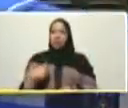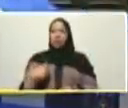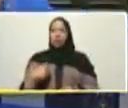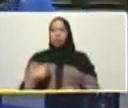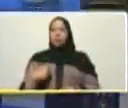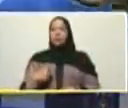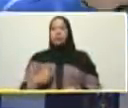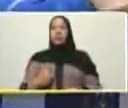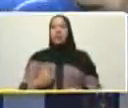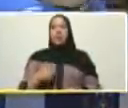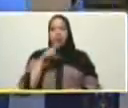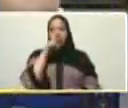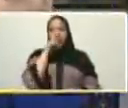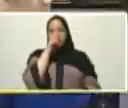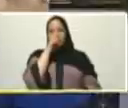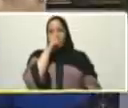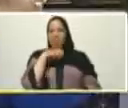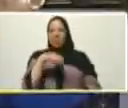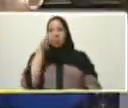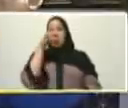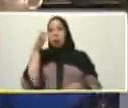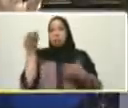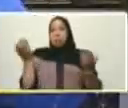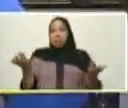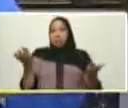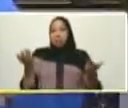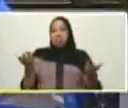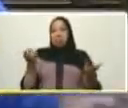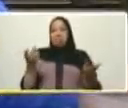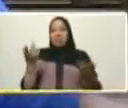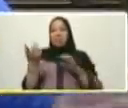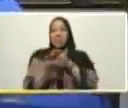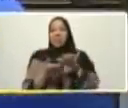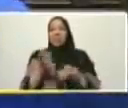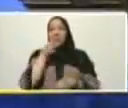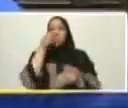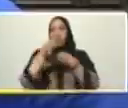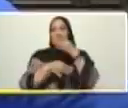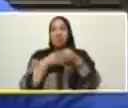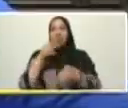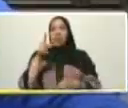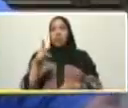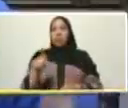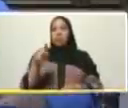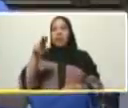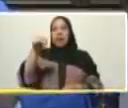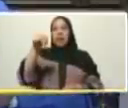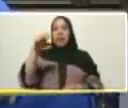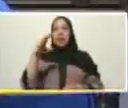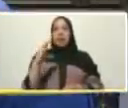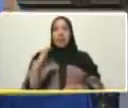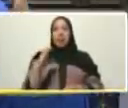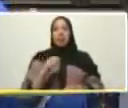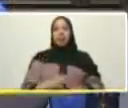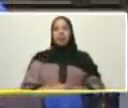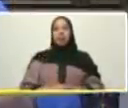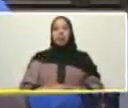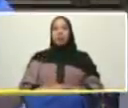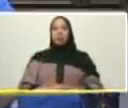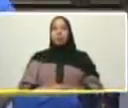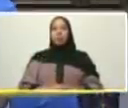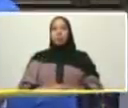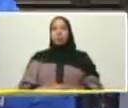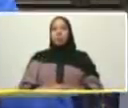suena como cualquier agua de PVC que es PVC hay que explicarlo siempre hay que